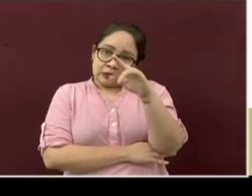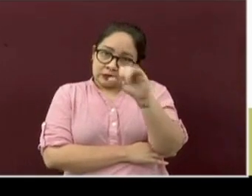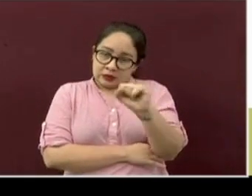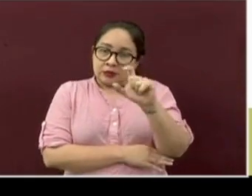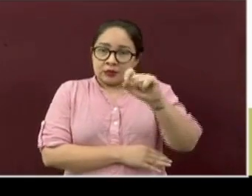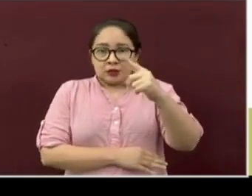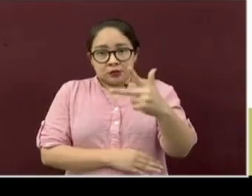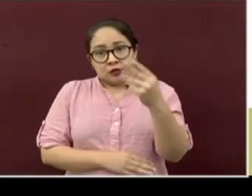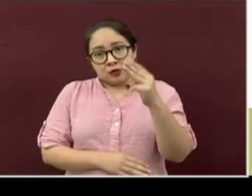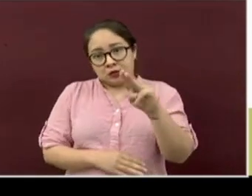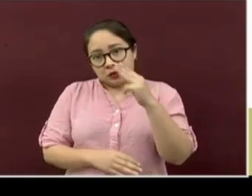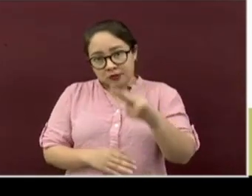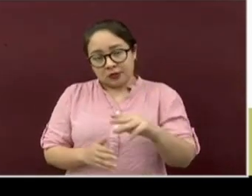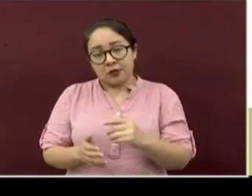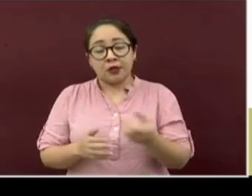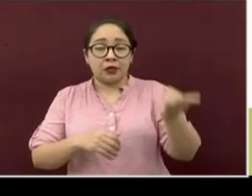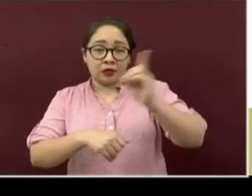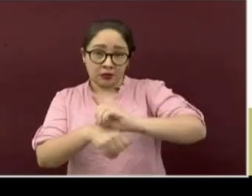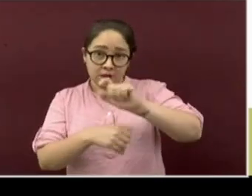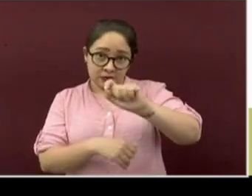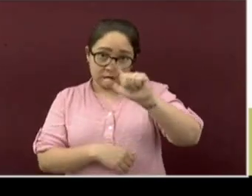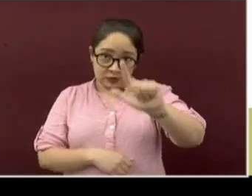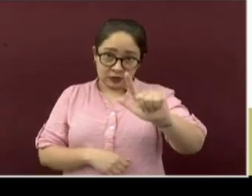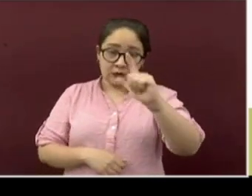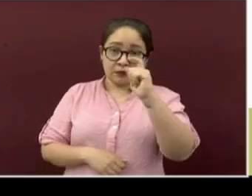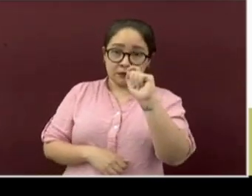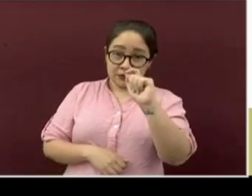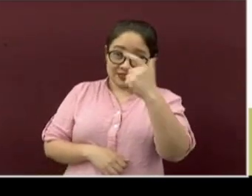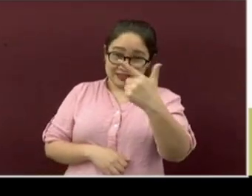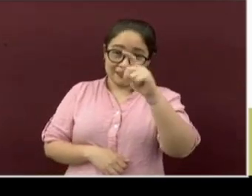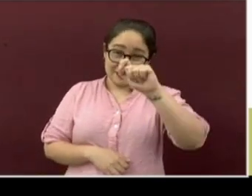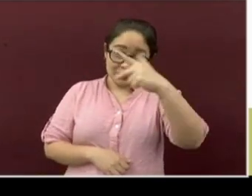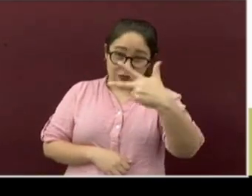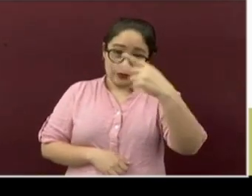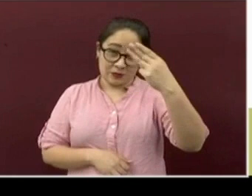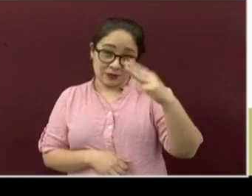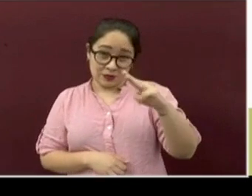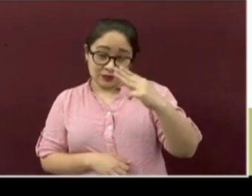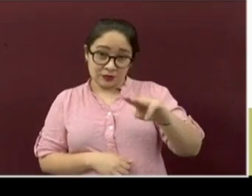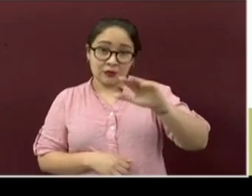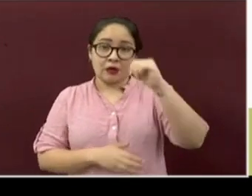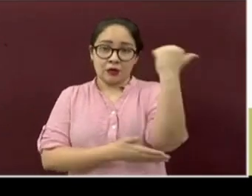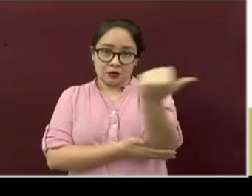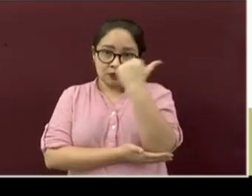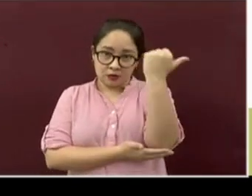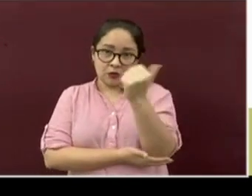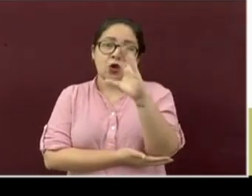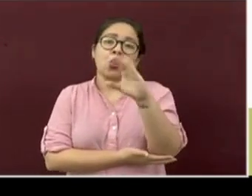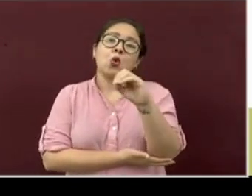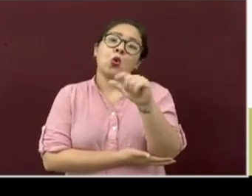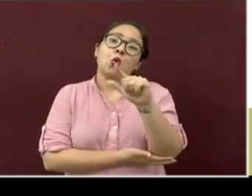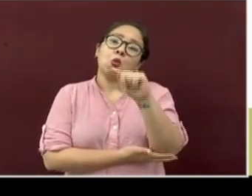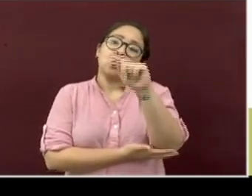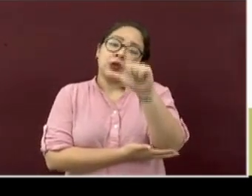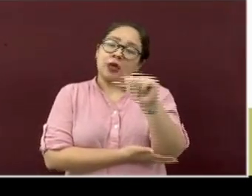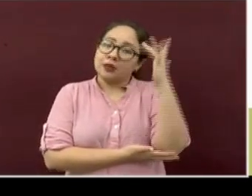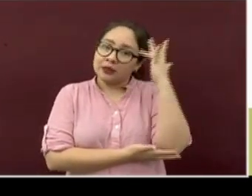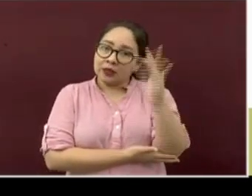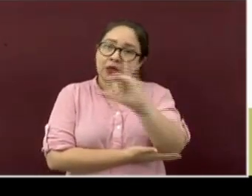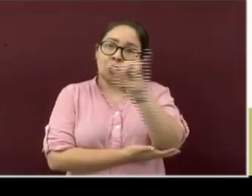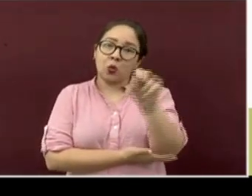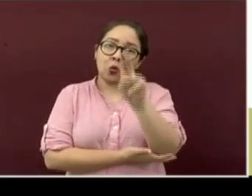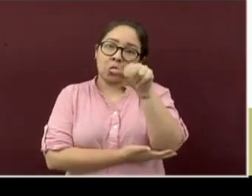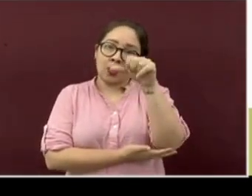Los días 27 y 28 de mayo la ciudadanía de Acayucan, Olutla, San Juan Evangelista,